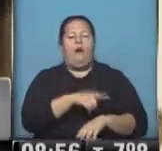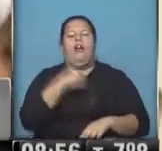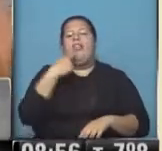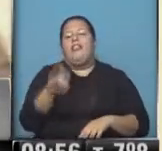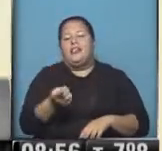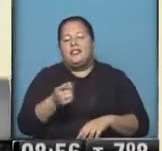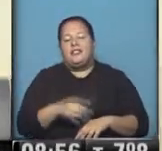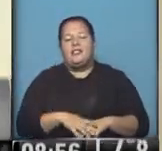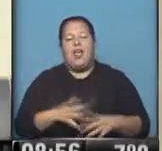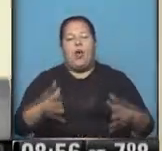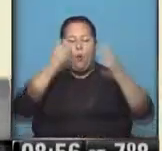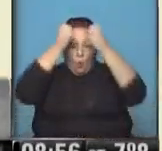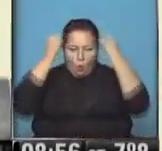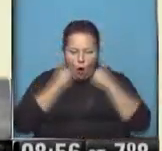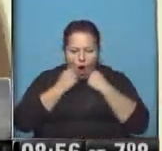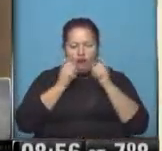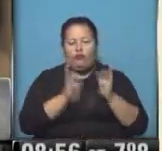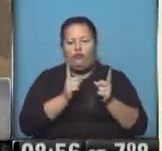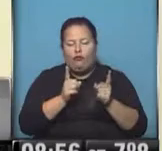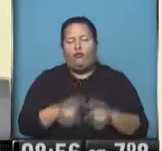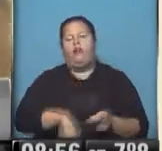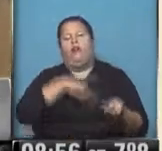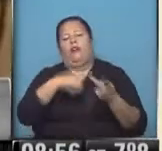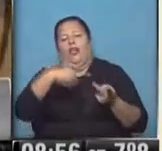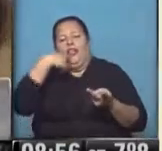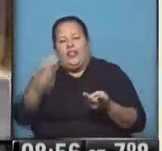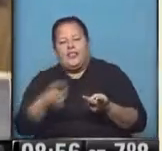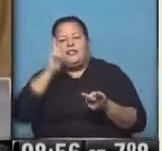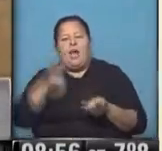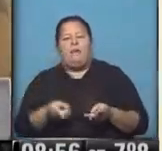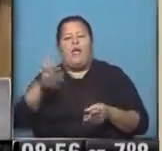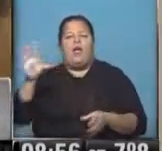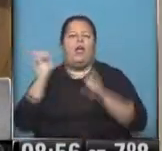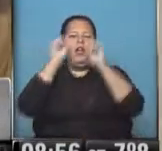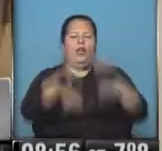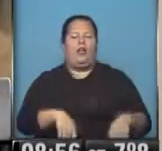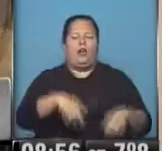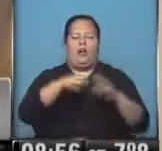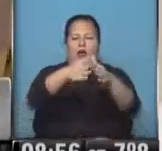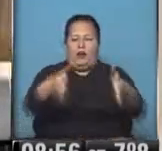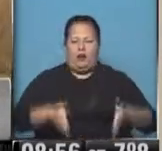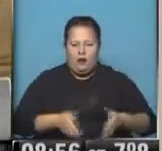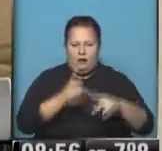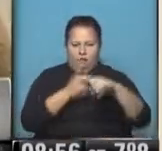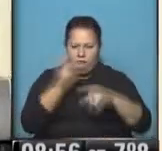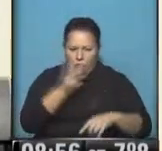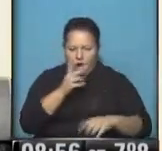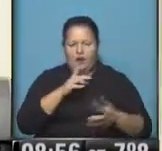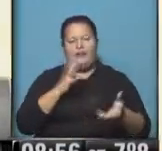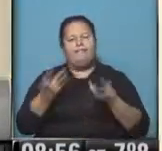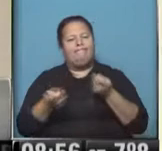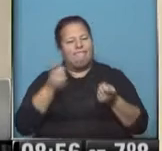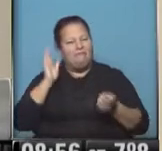habló de la bolsa en la cabeza permanentemente, de que había sido también introducido en un ataúd, en unas maniobras